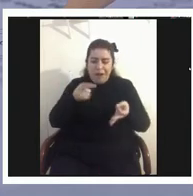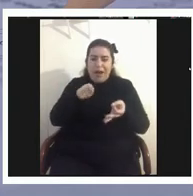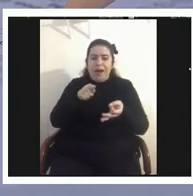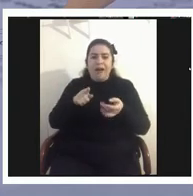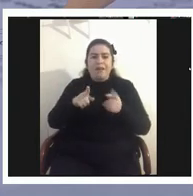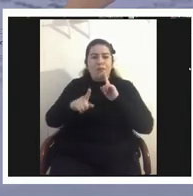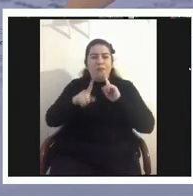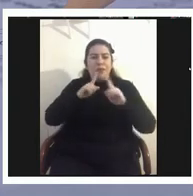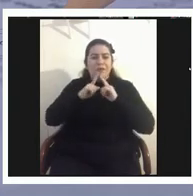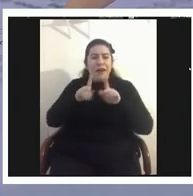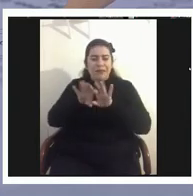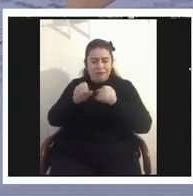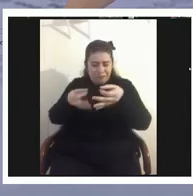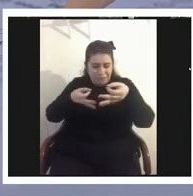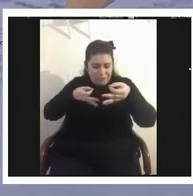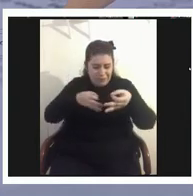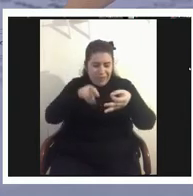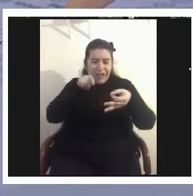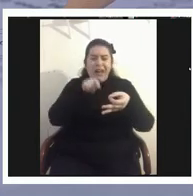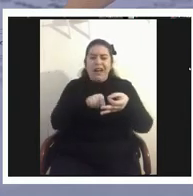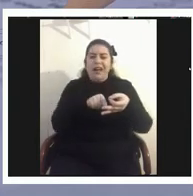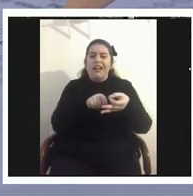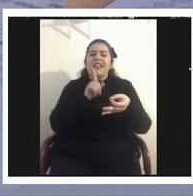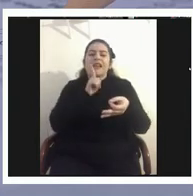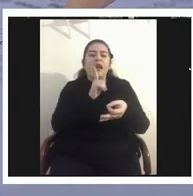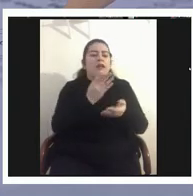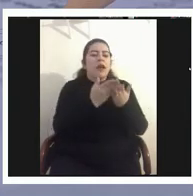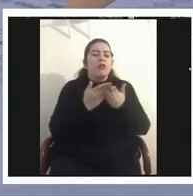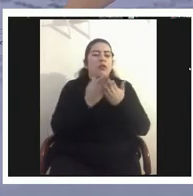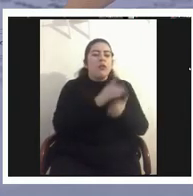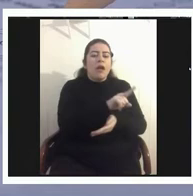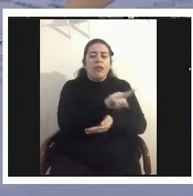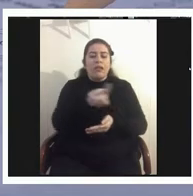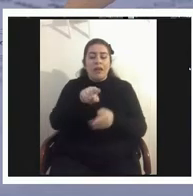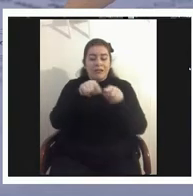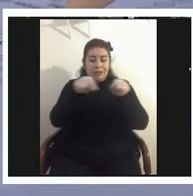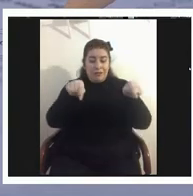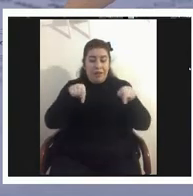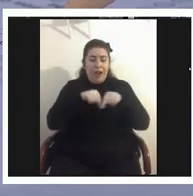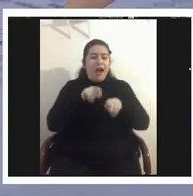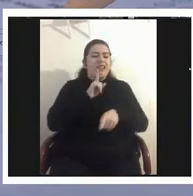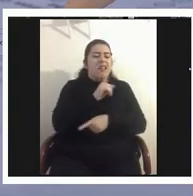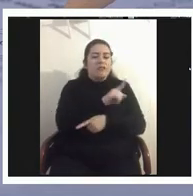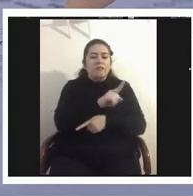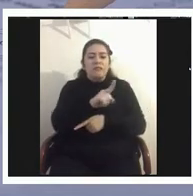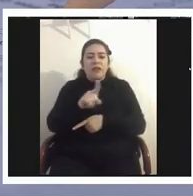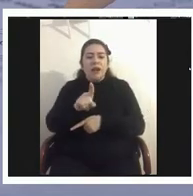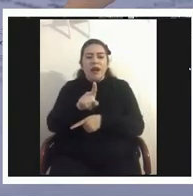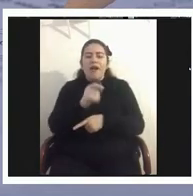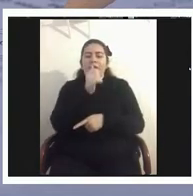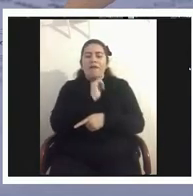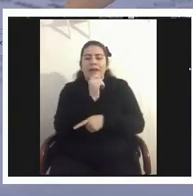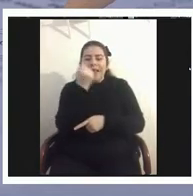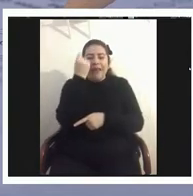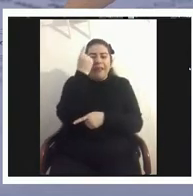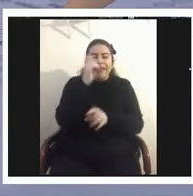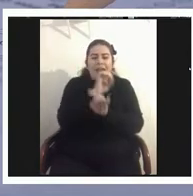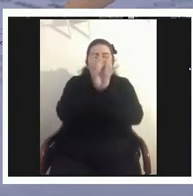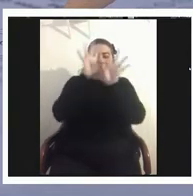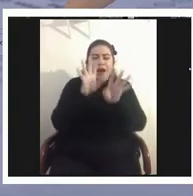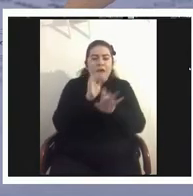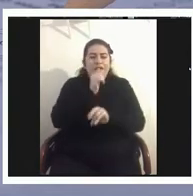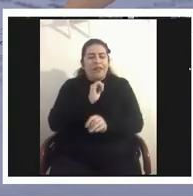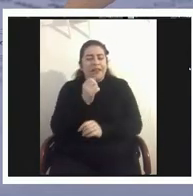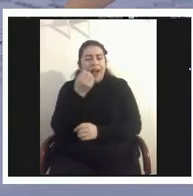entender quiénes de sus estudiantes en la sala de clases probablemente no están entendiendo bien no están aprendiendo bien